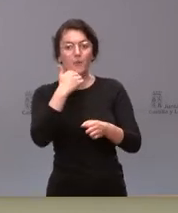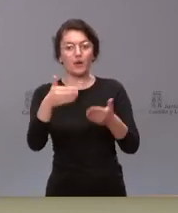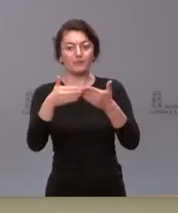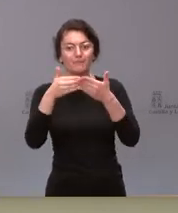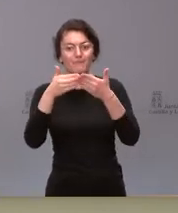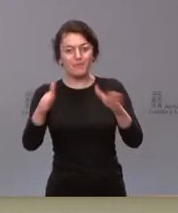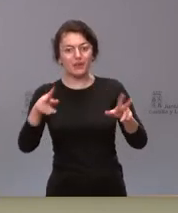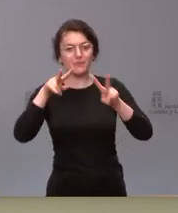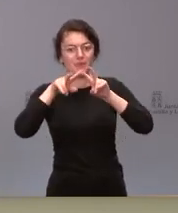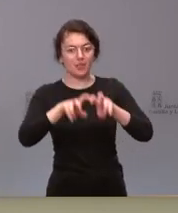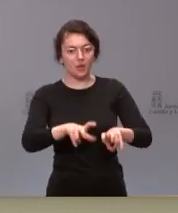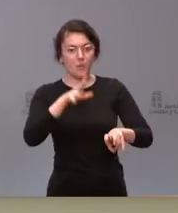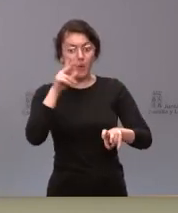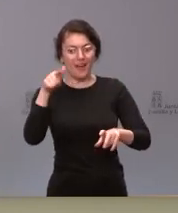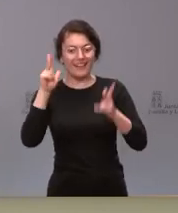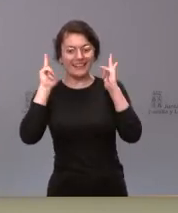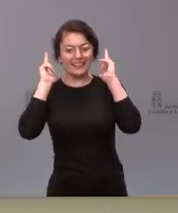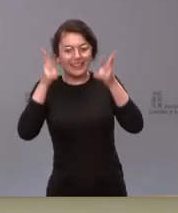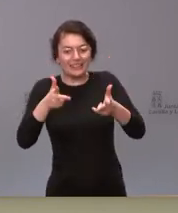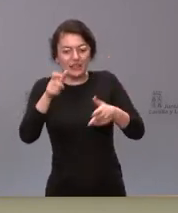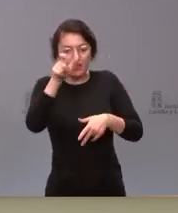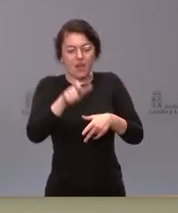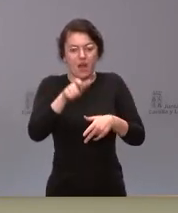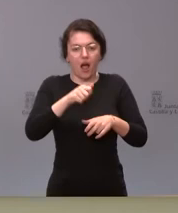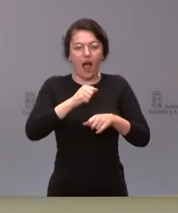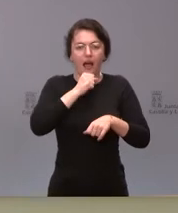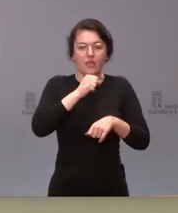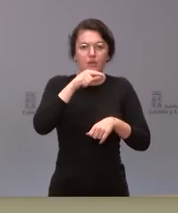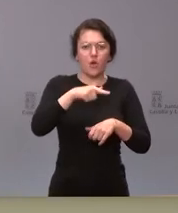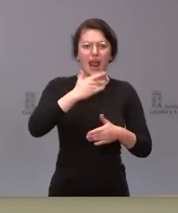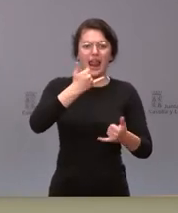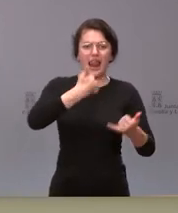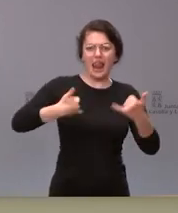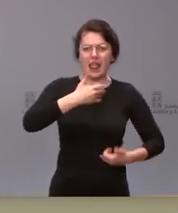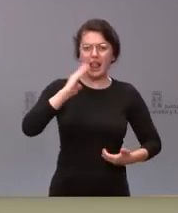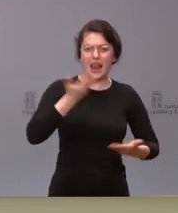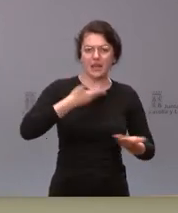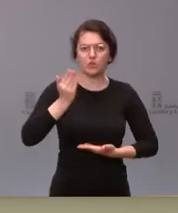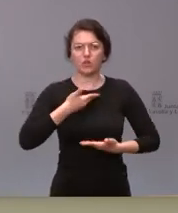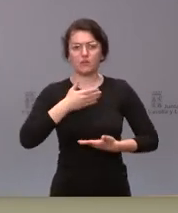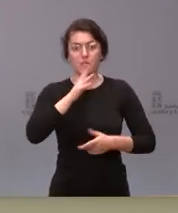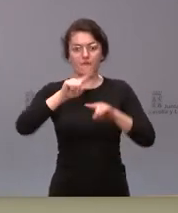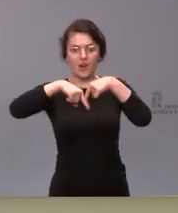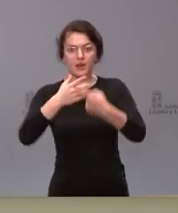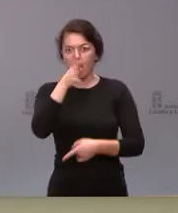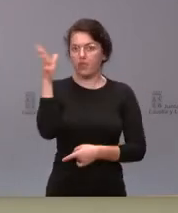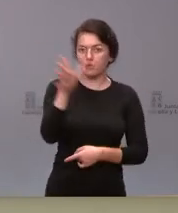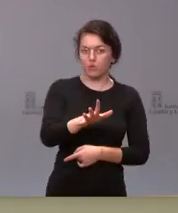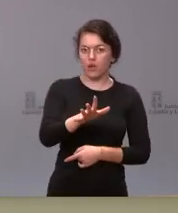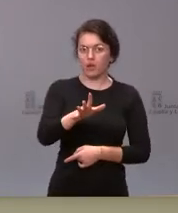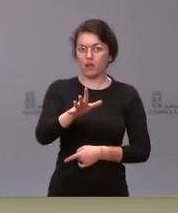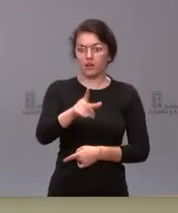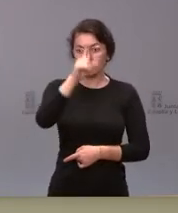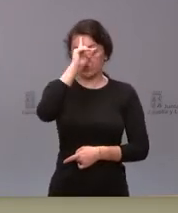lesiones que ha denunciado un familiar no sé si tienen algo de información nos la pueden aportar de si internamente